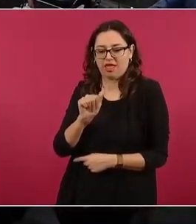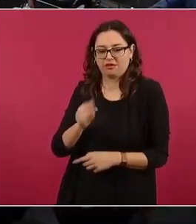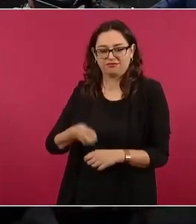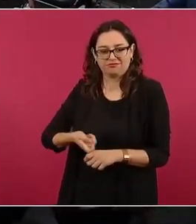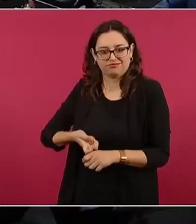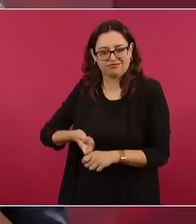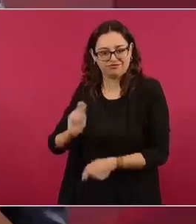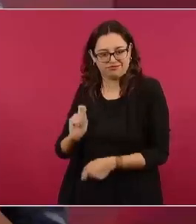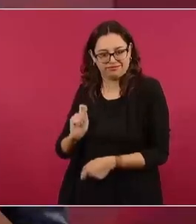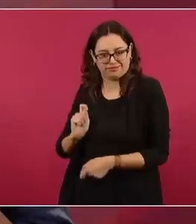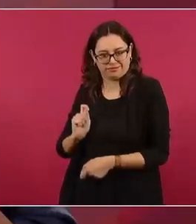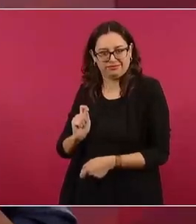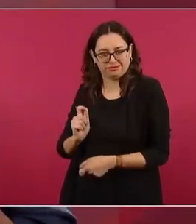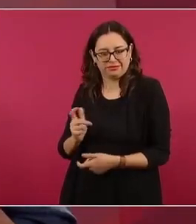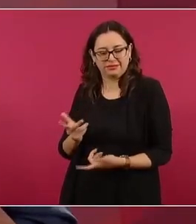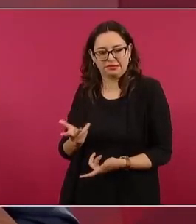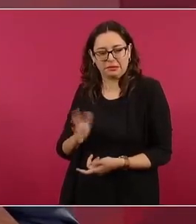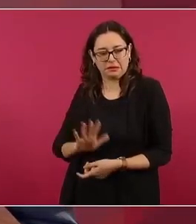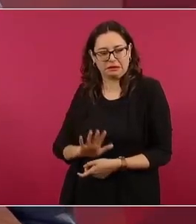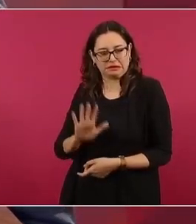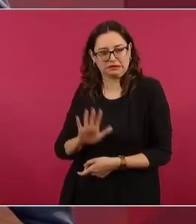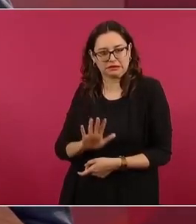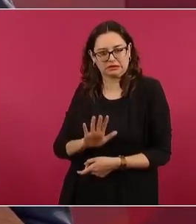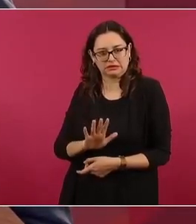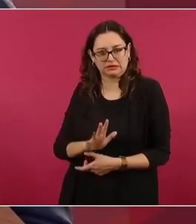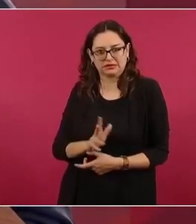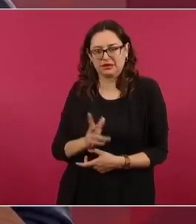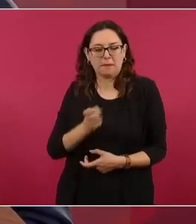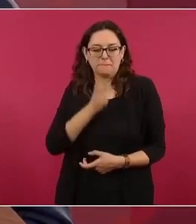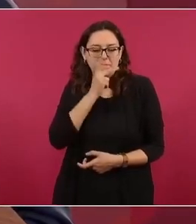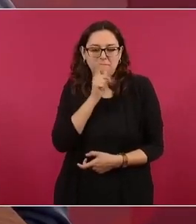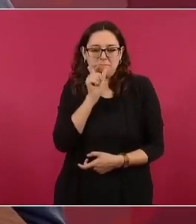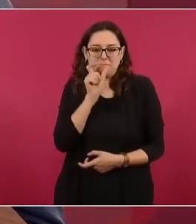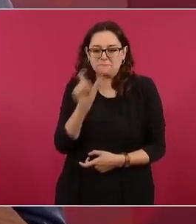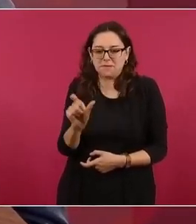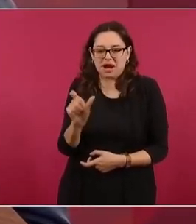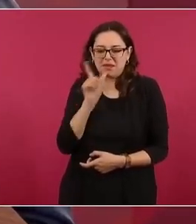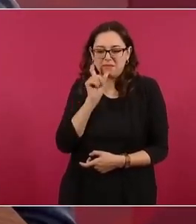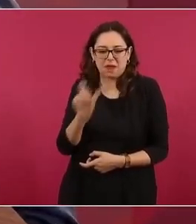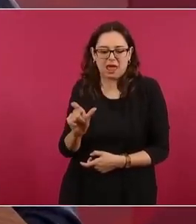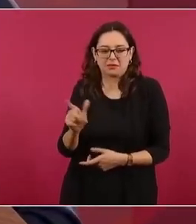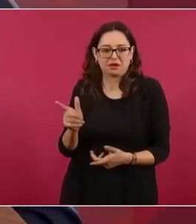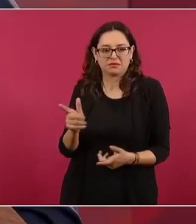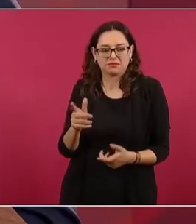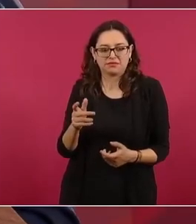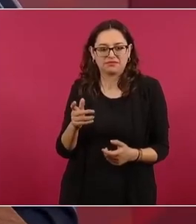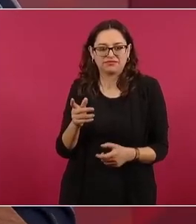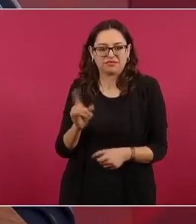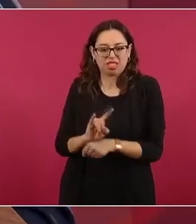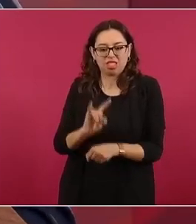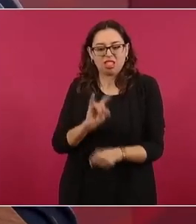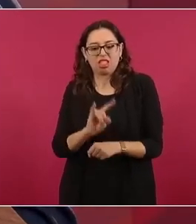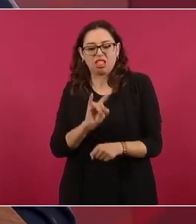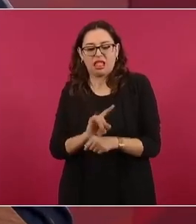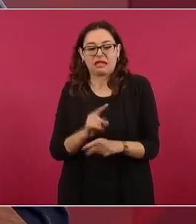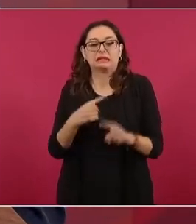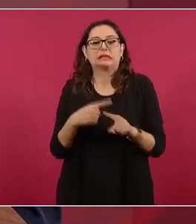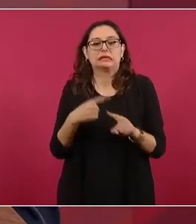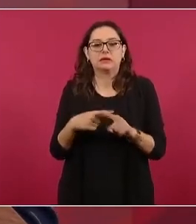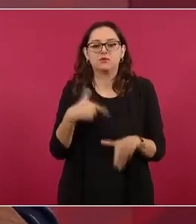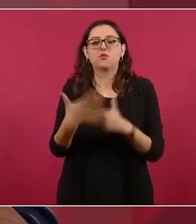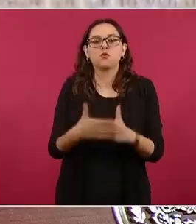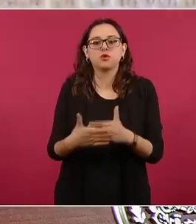entonces de ahí viene eso las corcholatas pero de ninguna manera